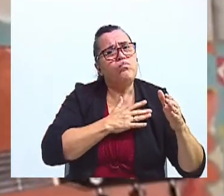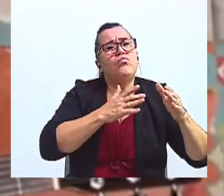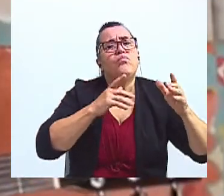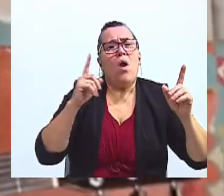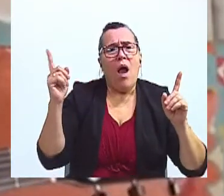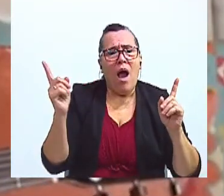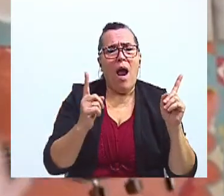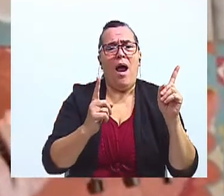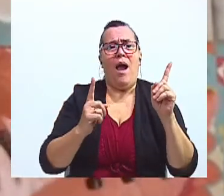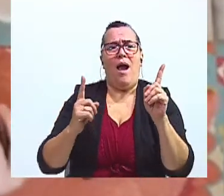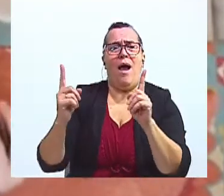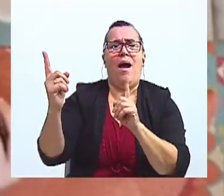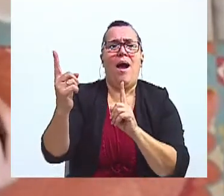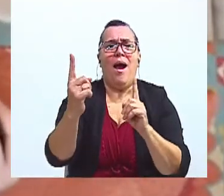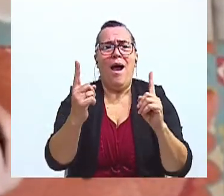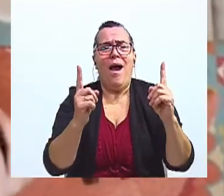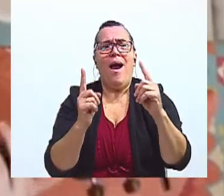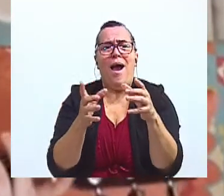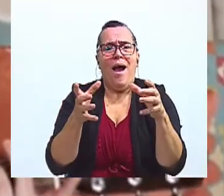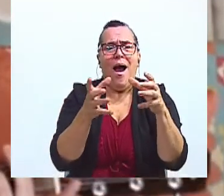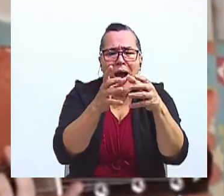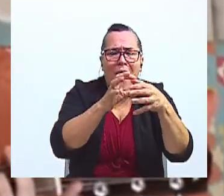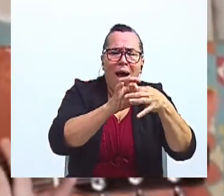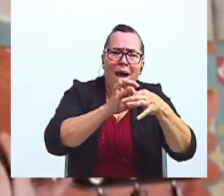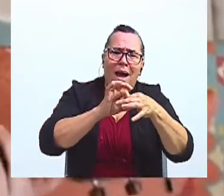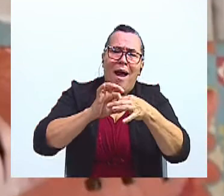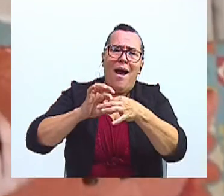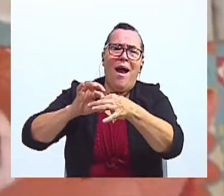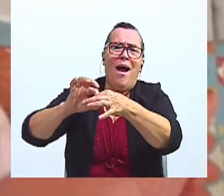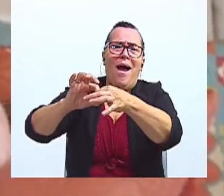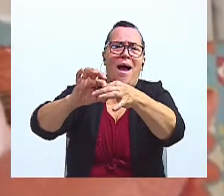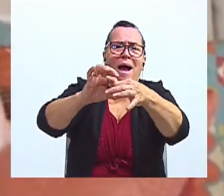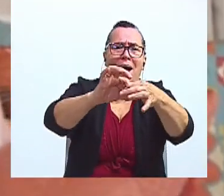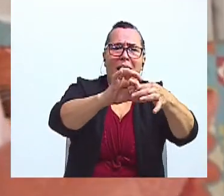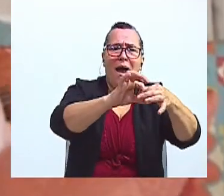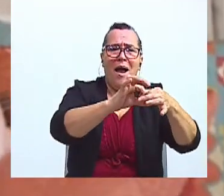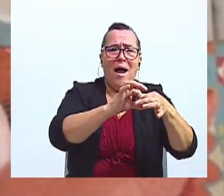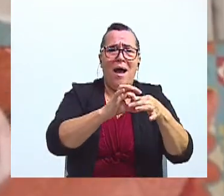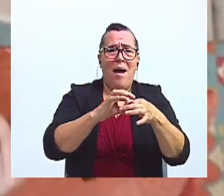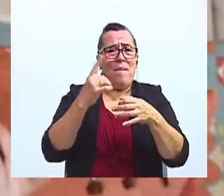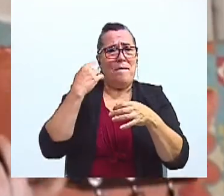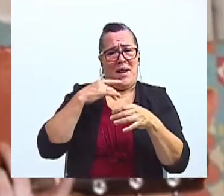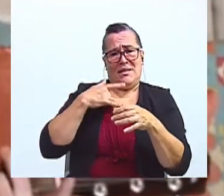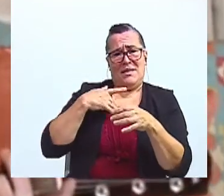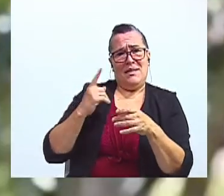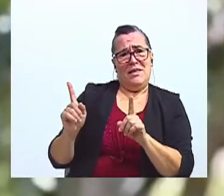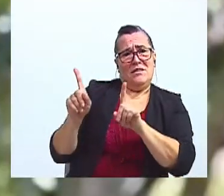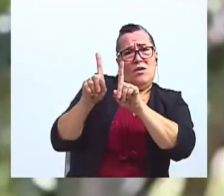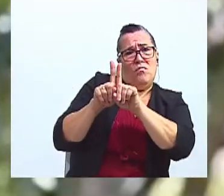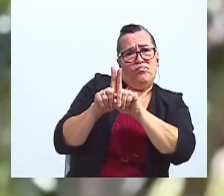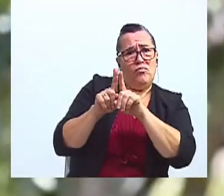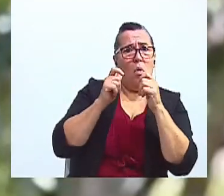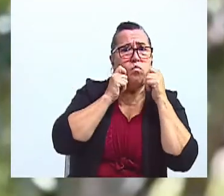ocupan de acto para sentirte a mi lado